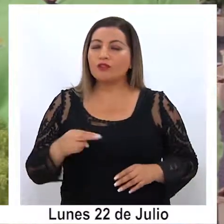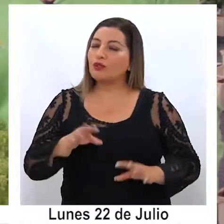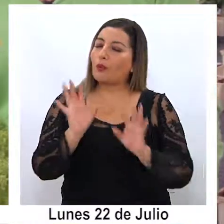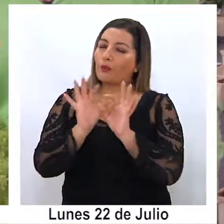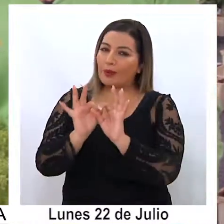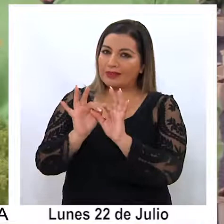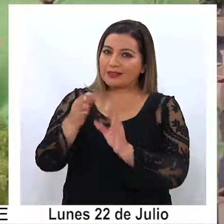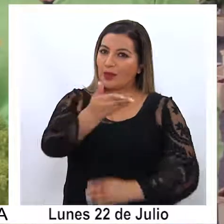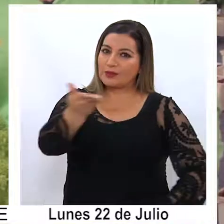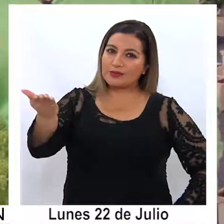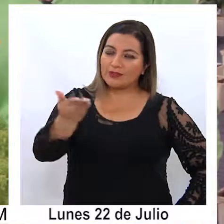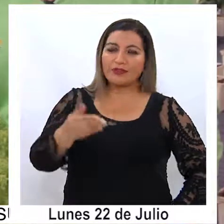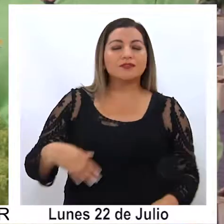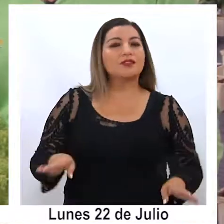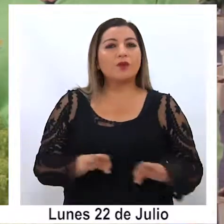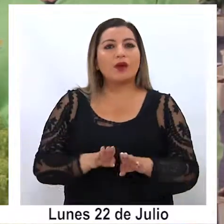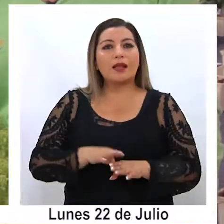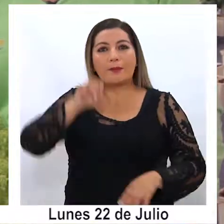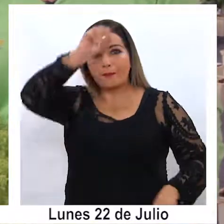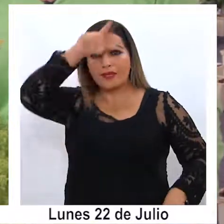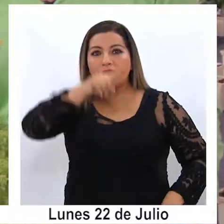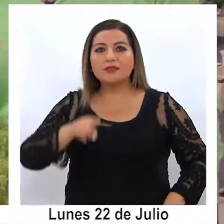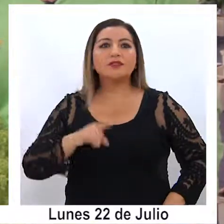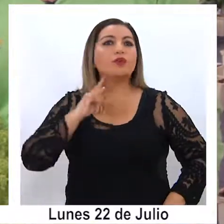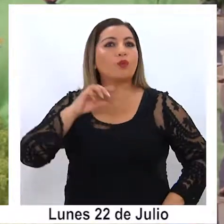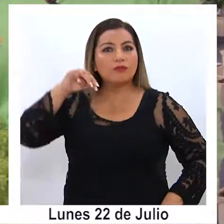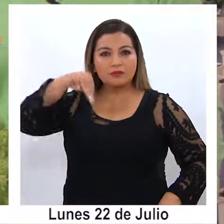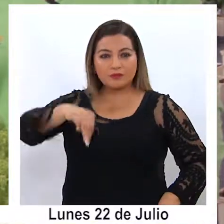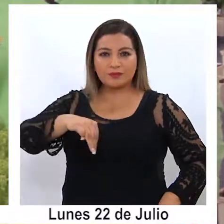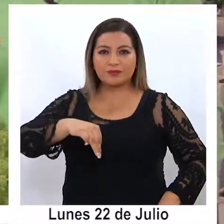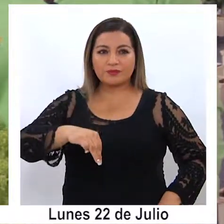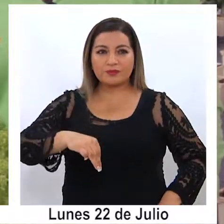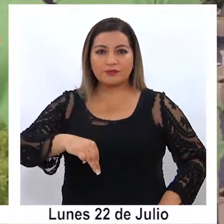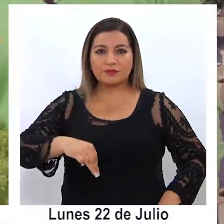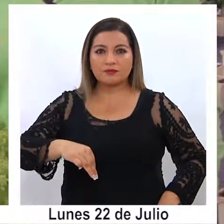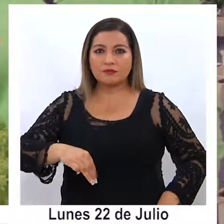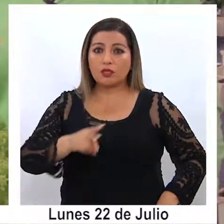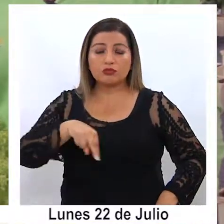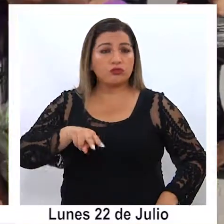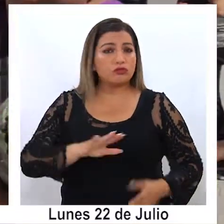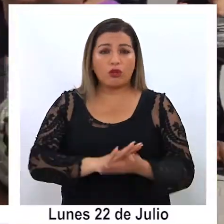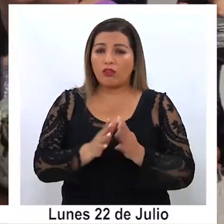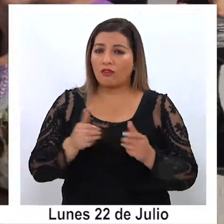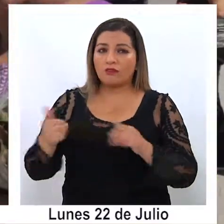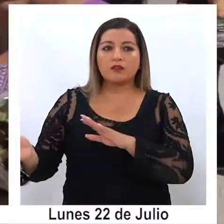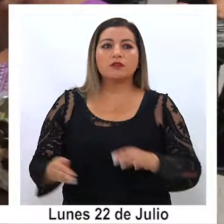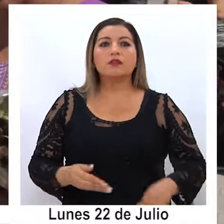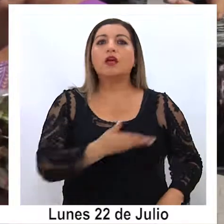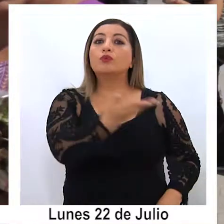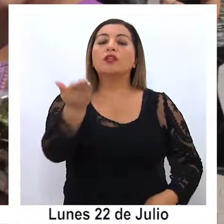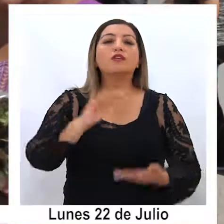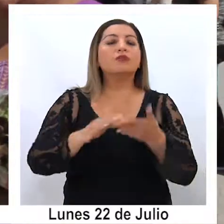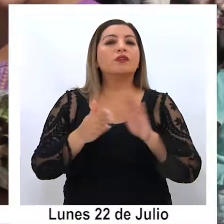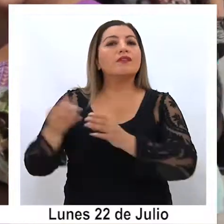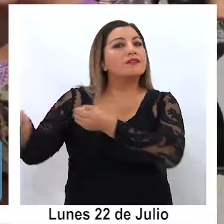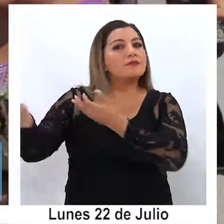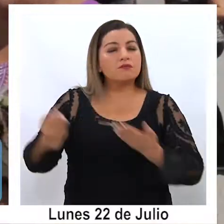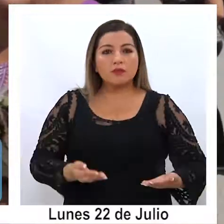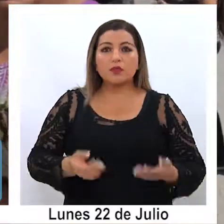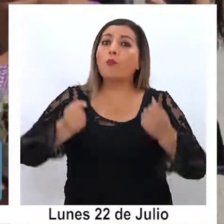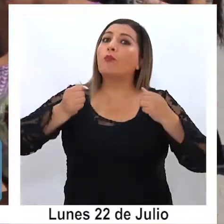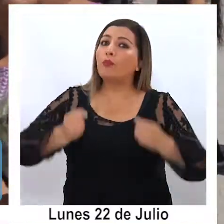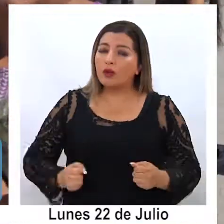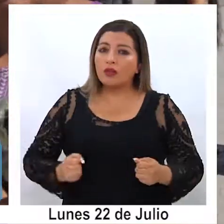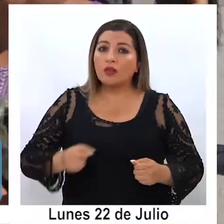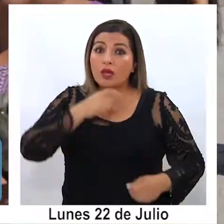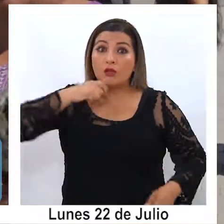estamos muy agradecidos de ellos también, al igual que de CQM, y que lo ha ido súper bien. Nosotros invitamos a la comunidad que también, que se